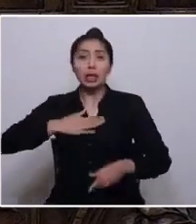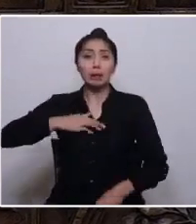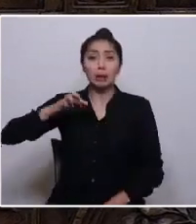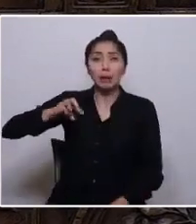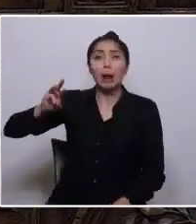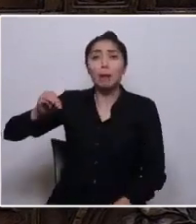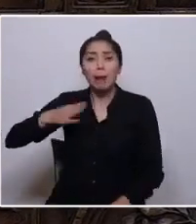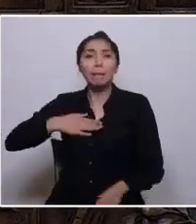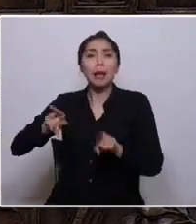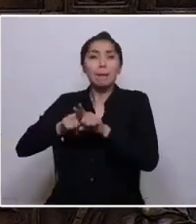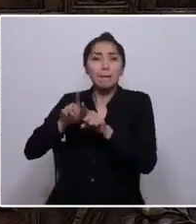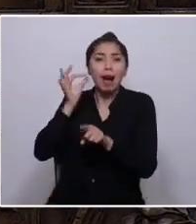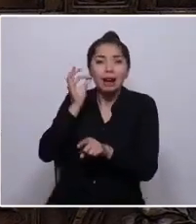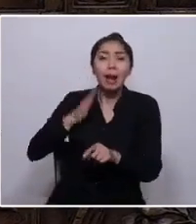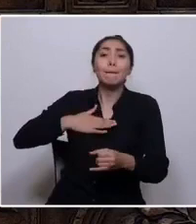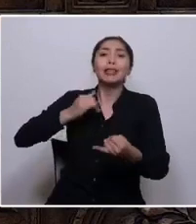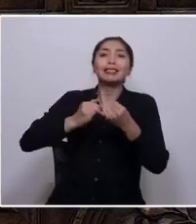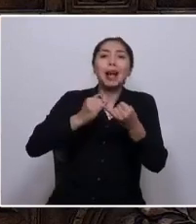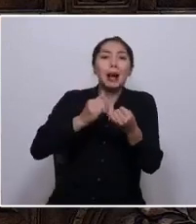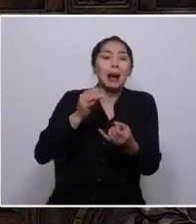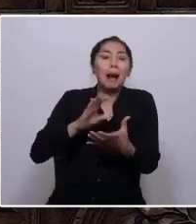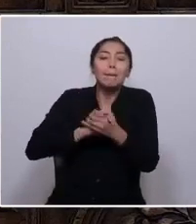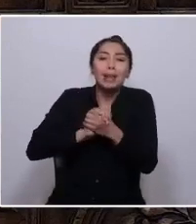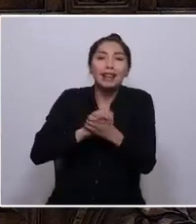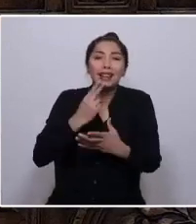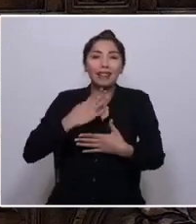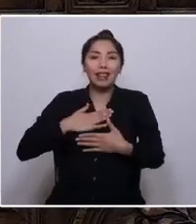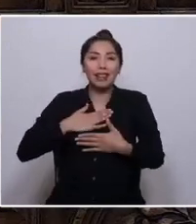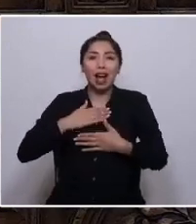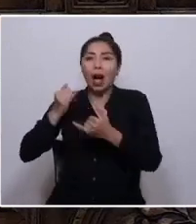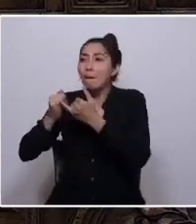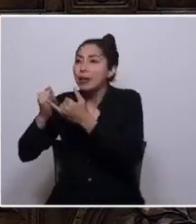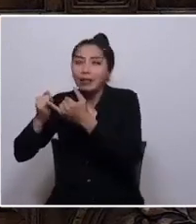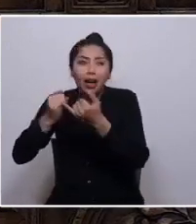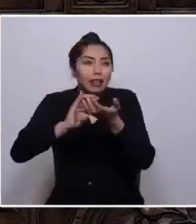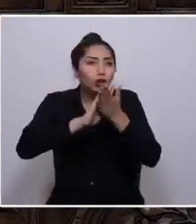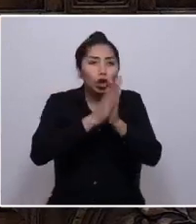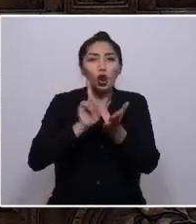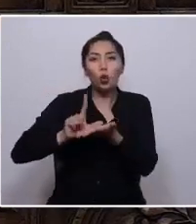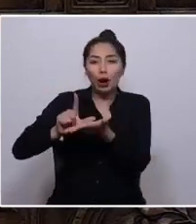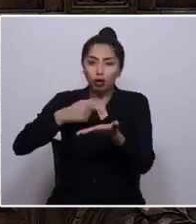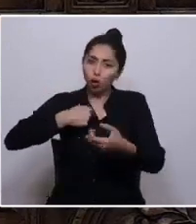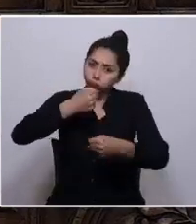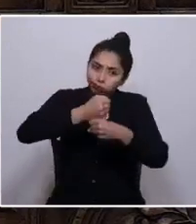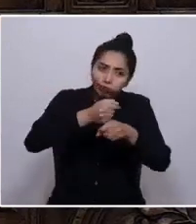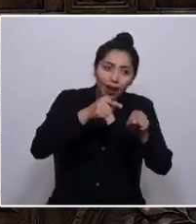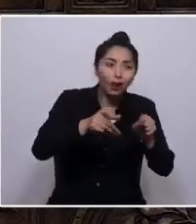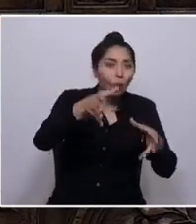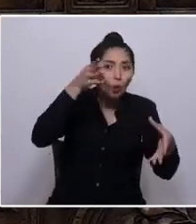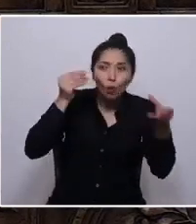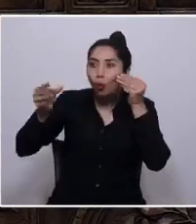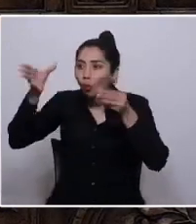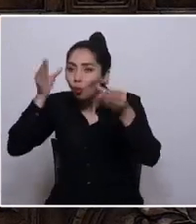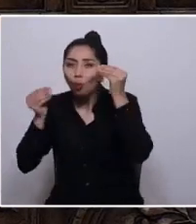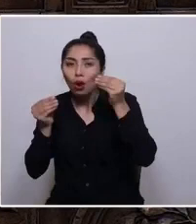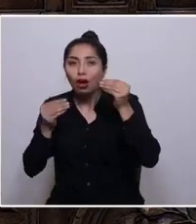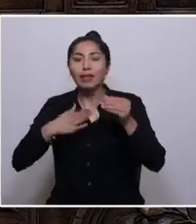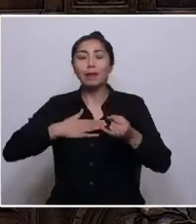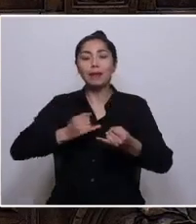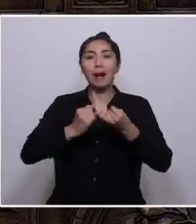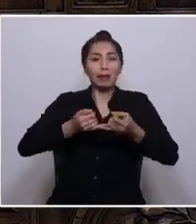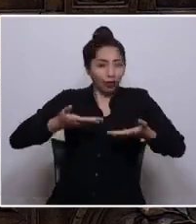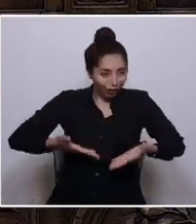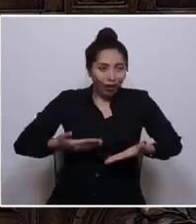mi hermana, de mis amigas de la vida, de las amistades que hice en los lugares donde trabajé. De mis grandes amigos de hoy.